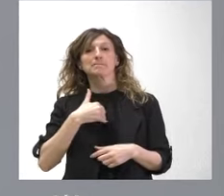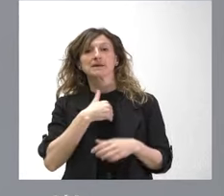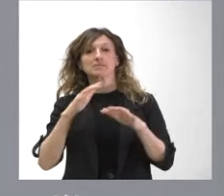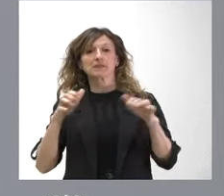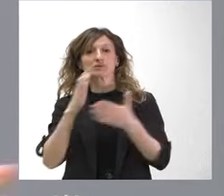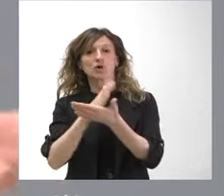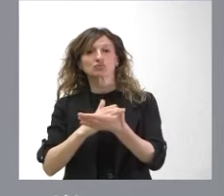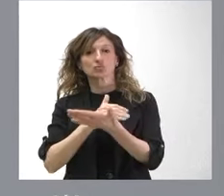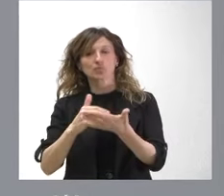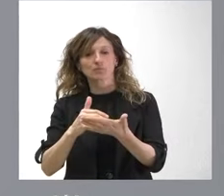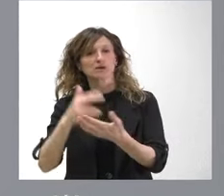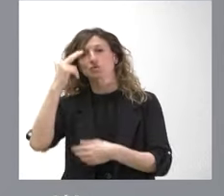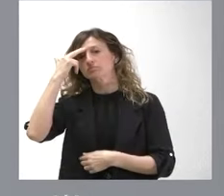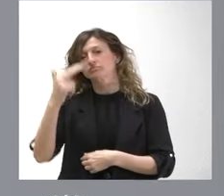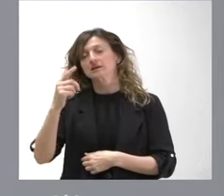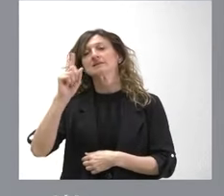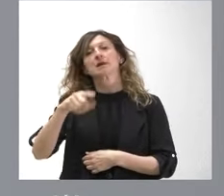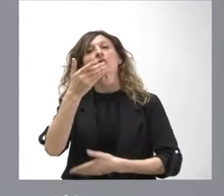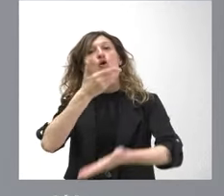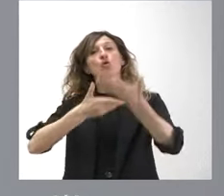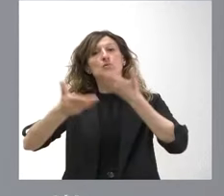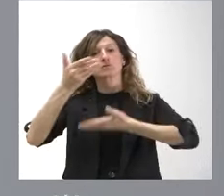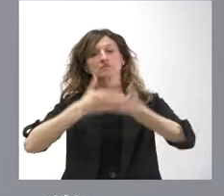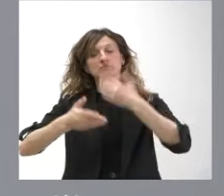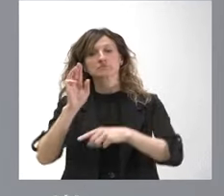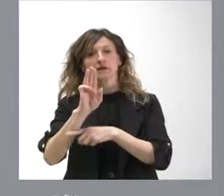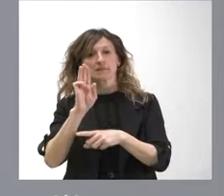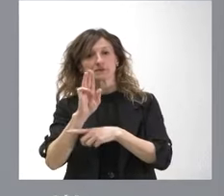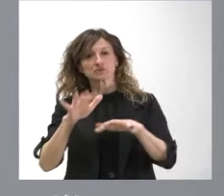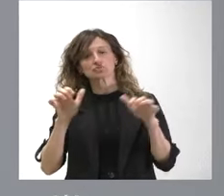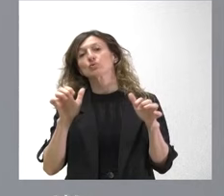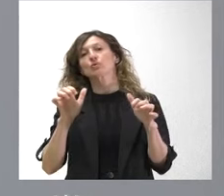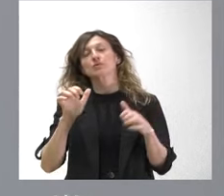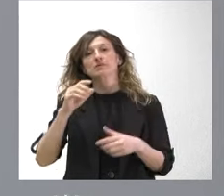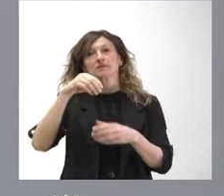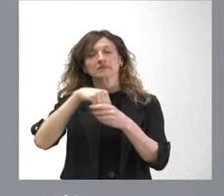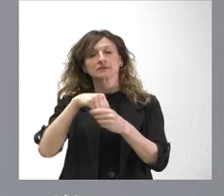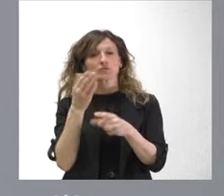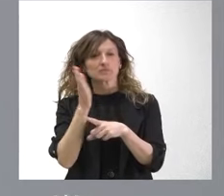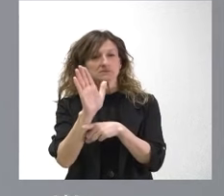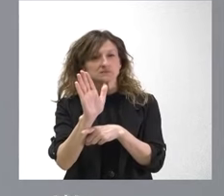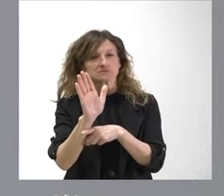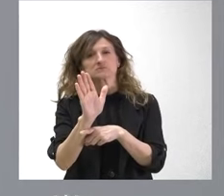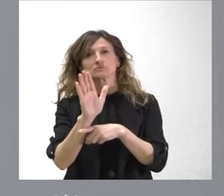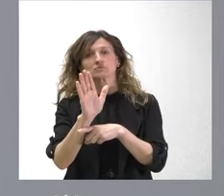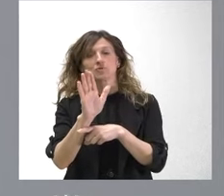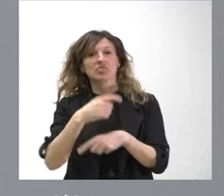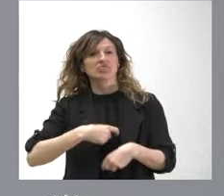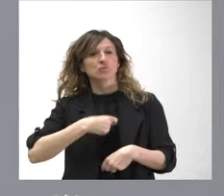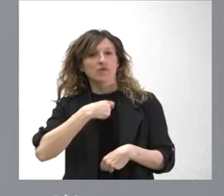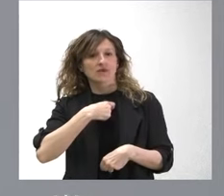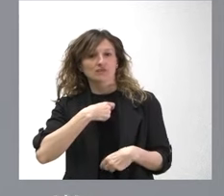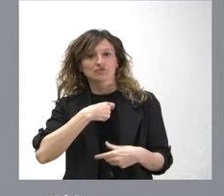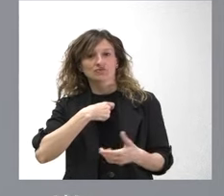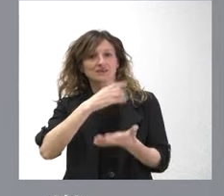Autonómico nuestra máxima colaboración con el Parlamento donde se encuentra representado el conjunto de los ciudadanos de nuestra